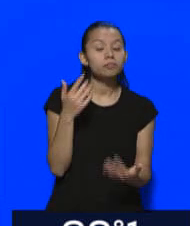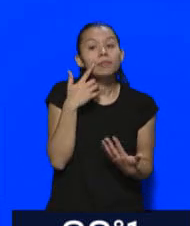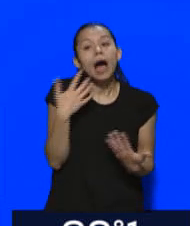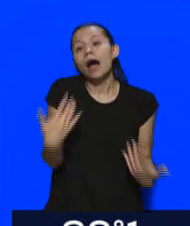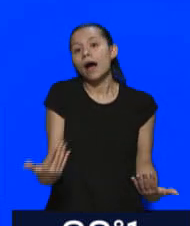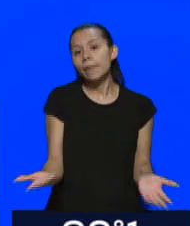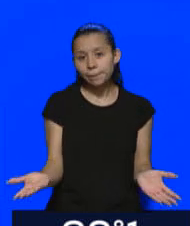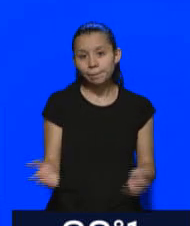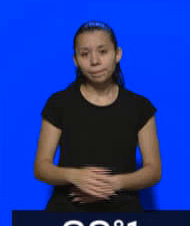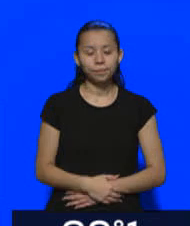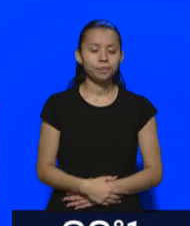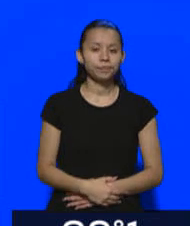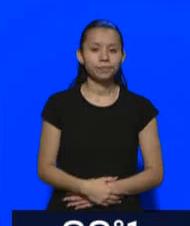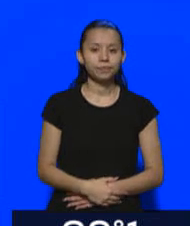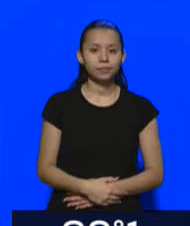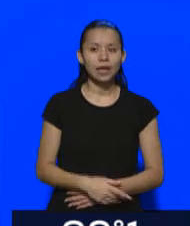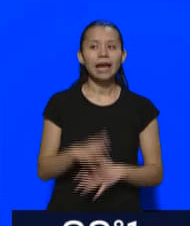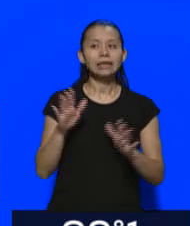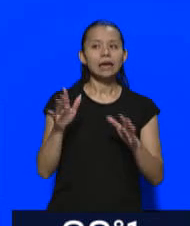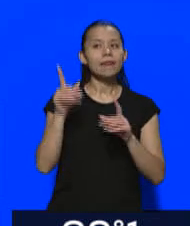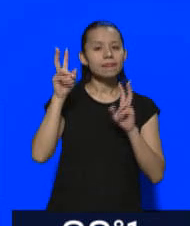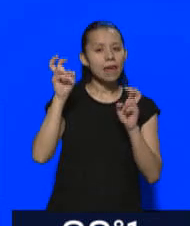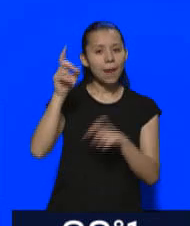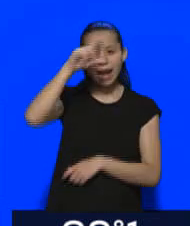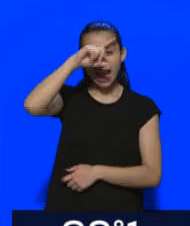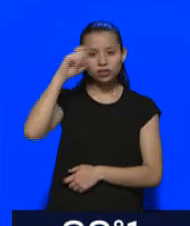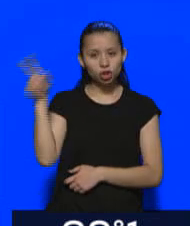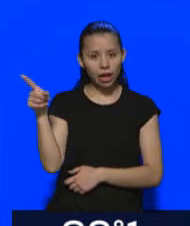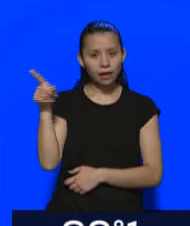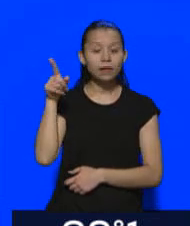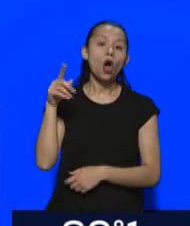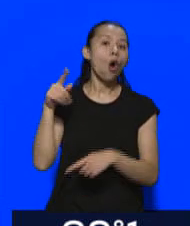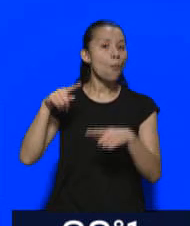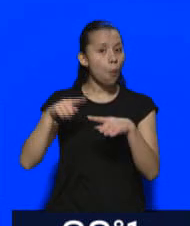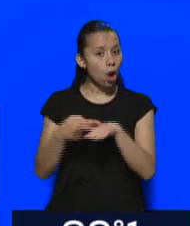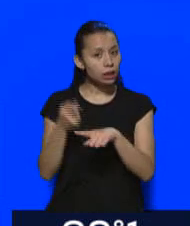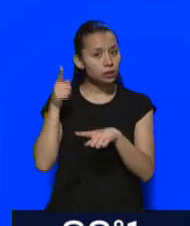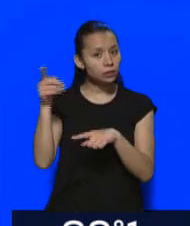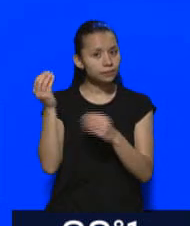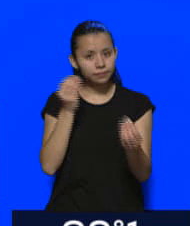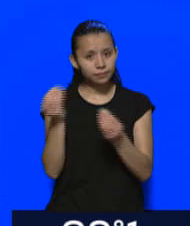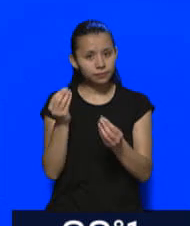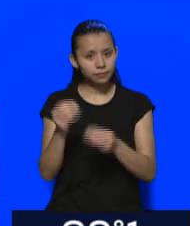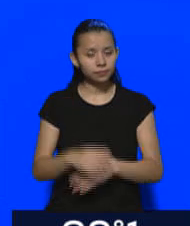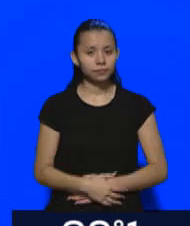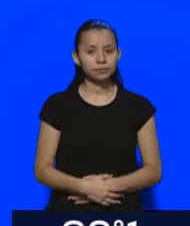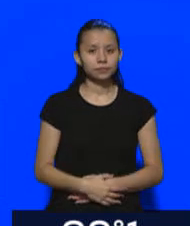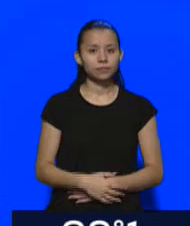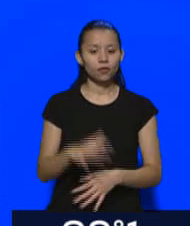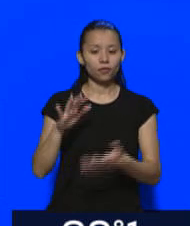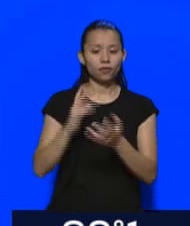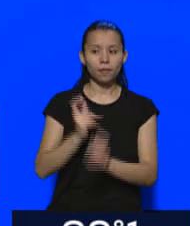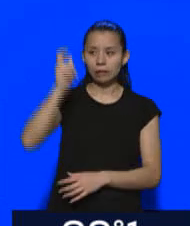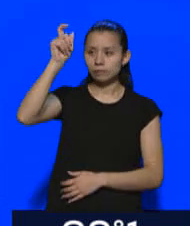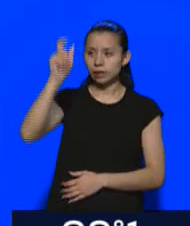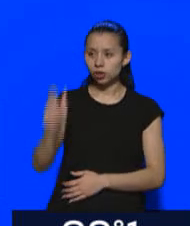Y en un contexto nacional, desde lo político, absolutamente inédito. Un emergente desconocido,